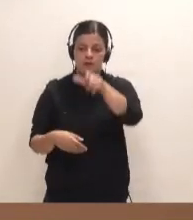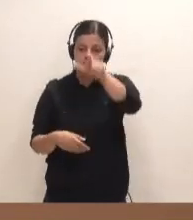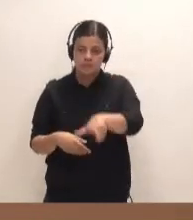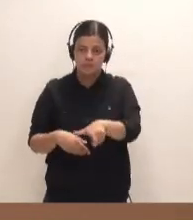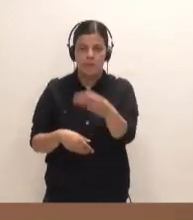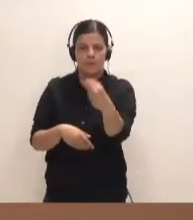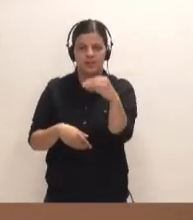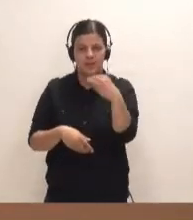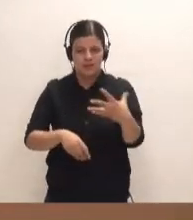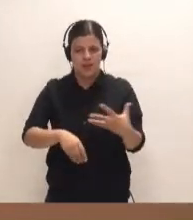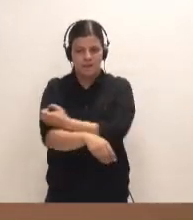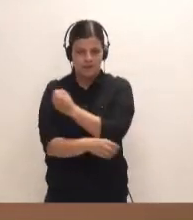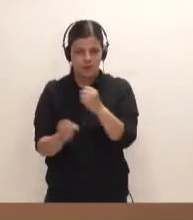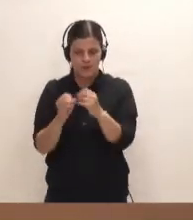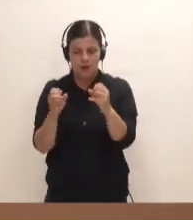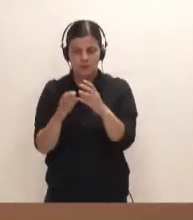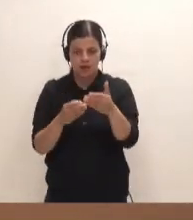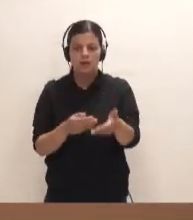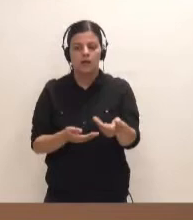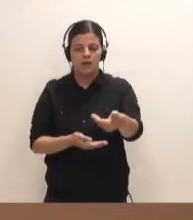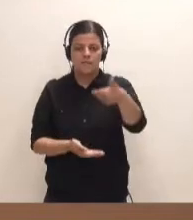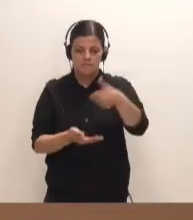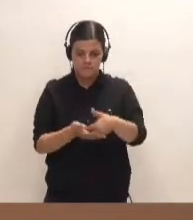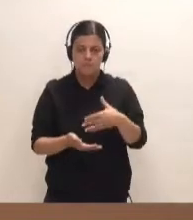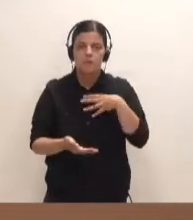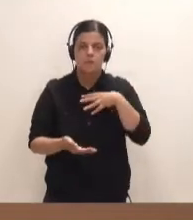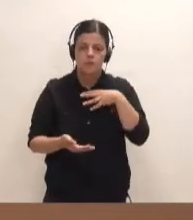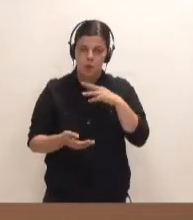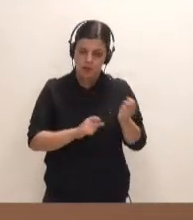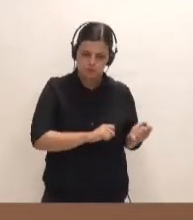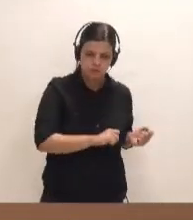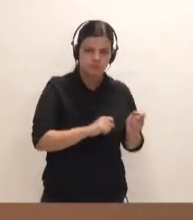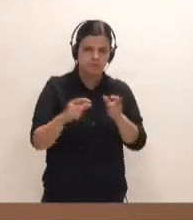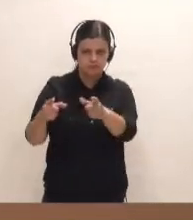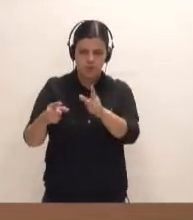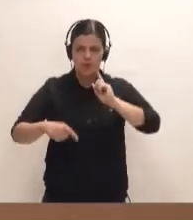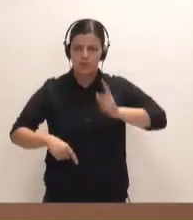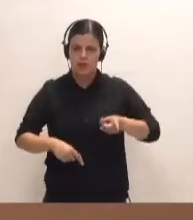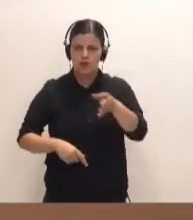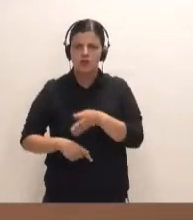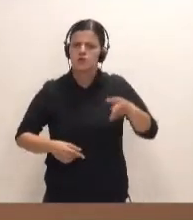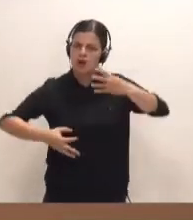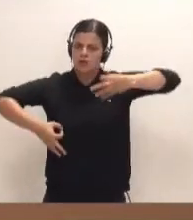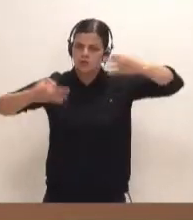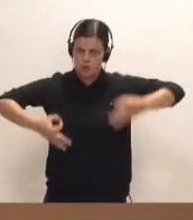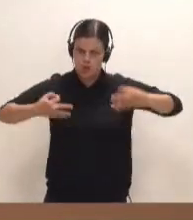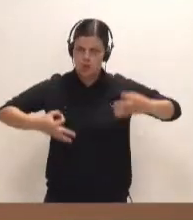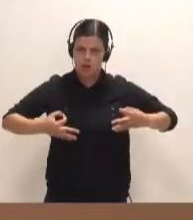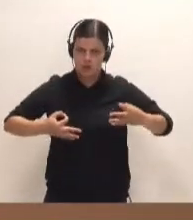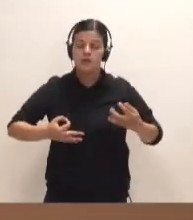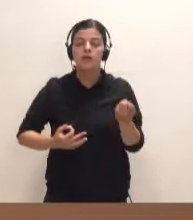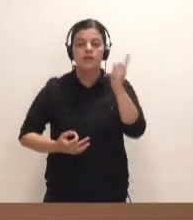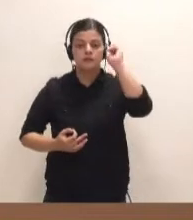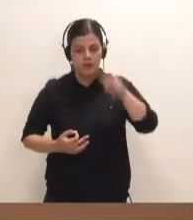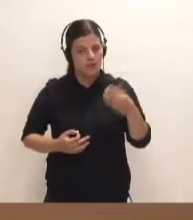Cabildo de La Palma y me solicitaba que se pudiera desplazar a la isla nuestro director insular de seguridad, que está